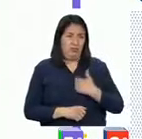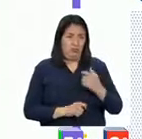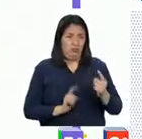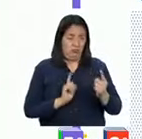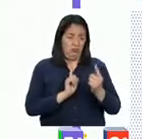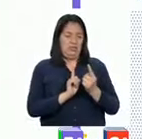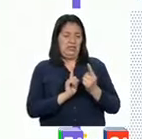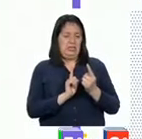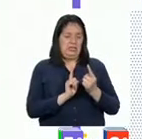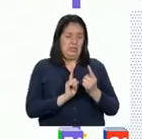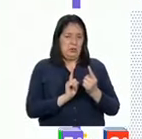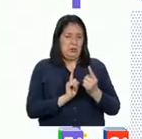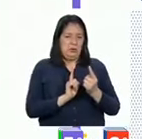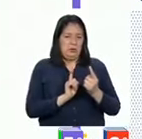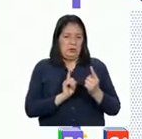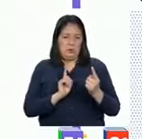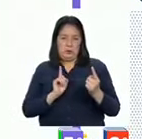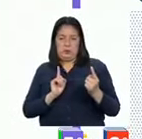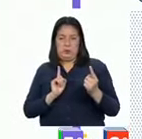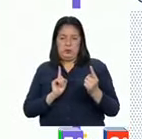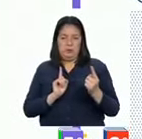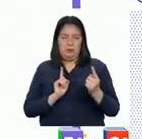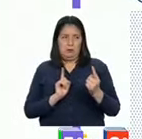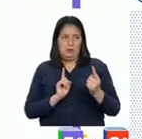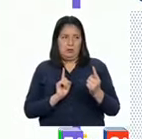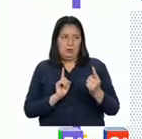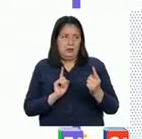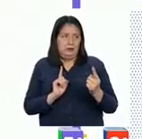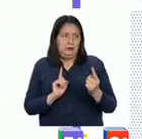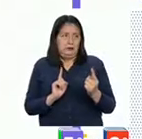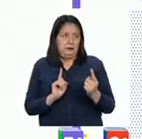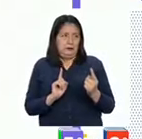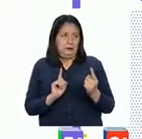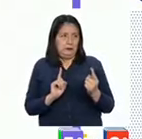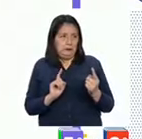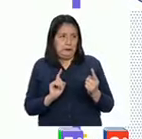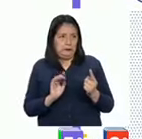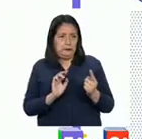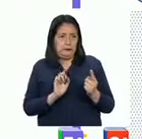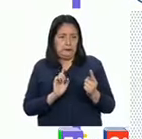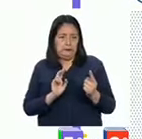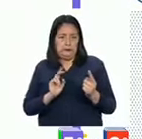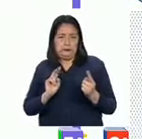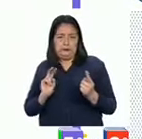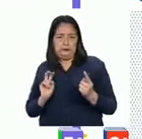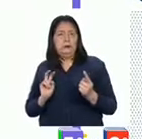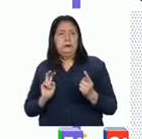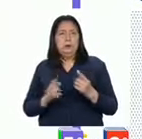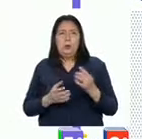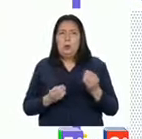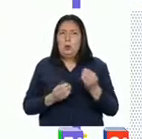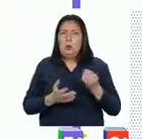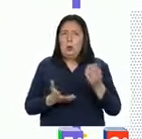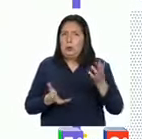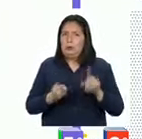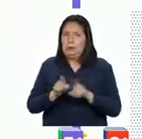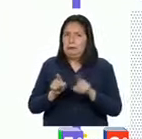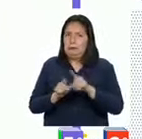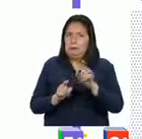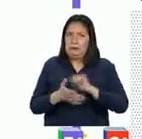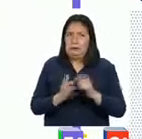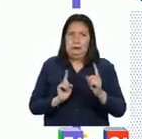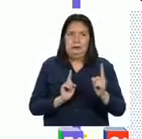se siente incómoda puede alejarse, poner los hombros rígidos, retroceder algunos pasos o incluso